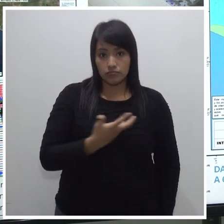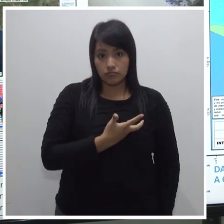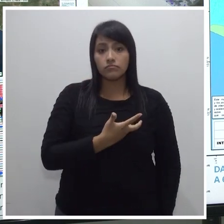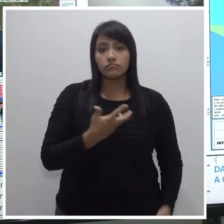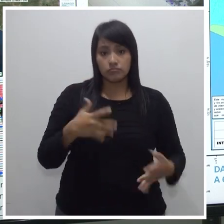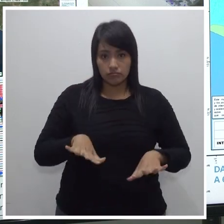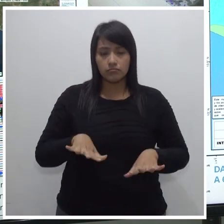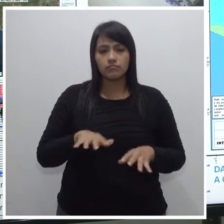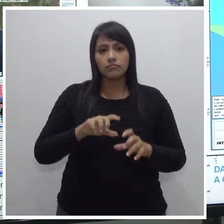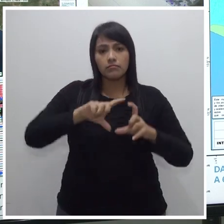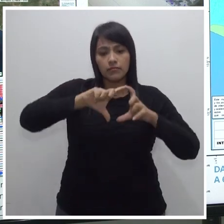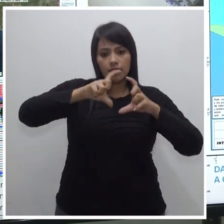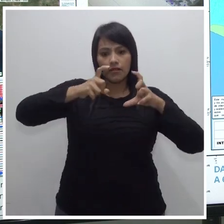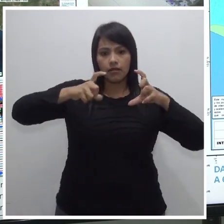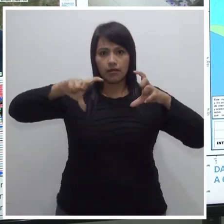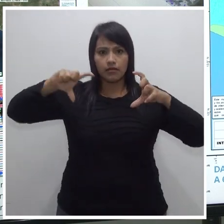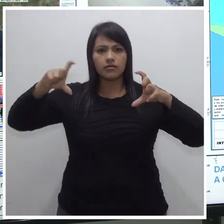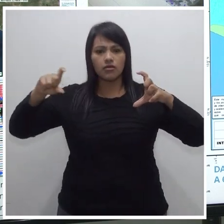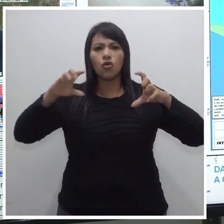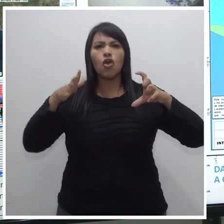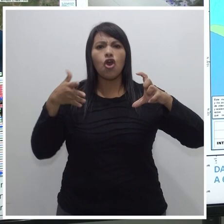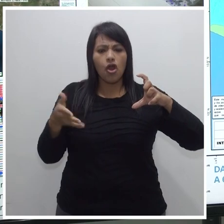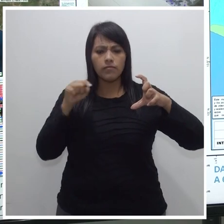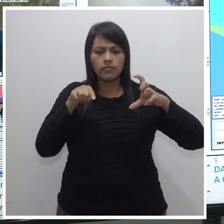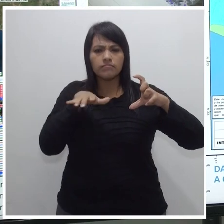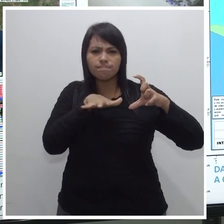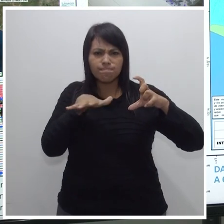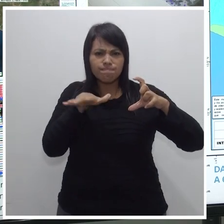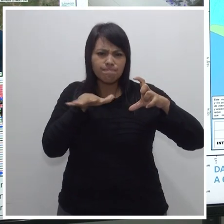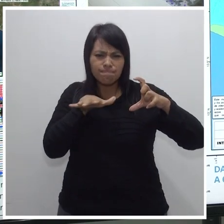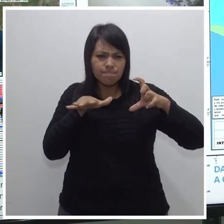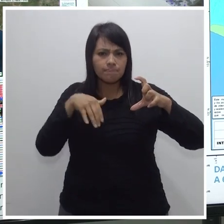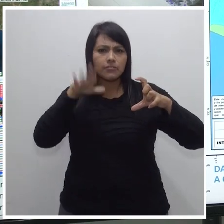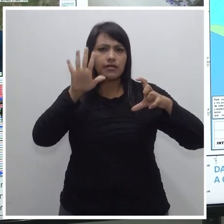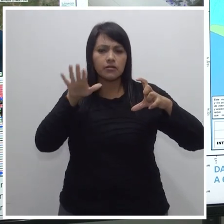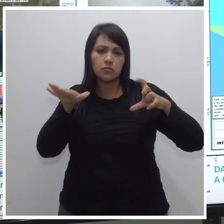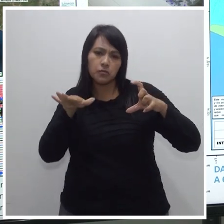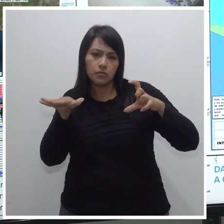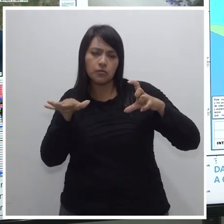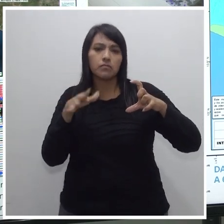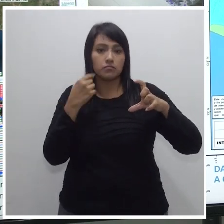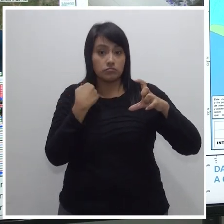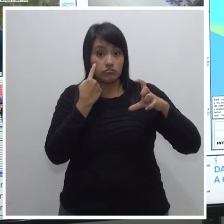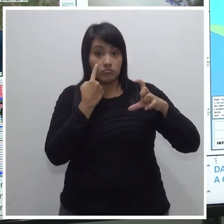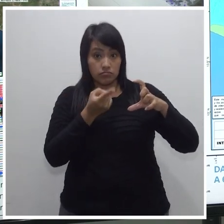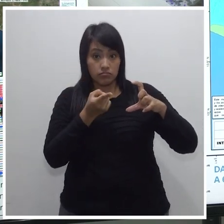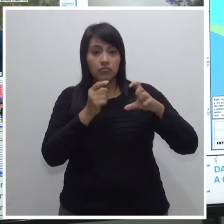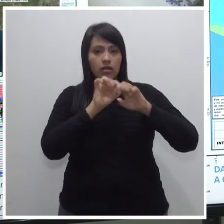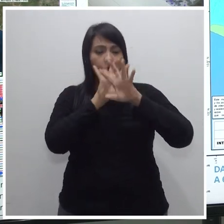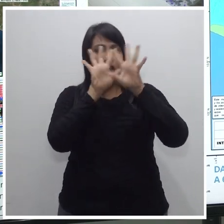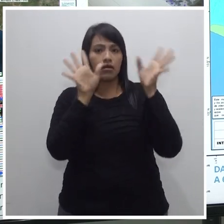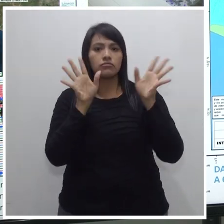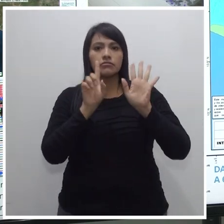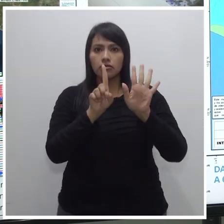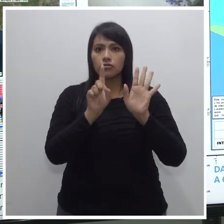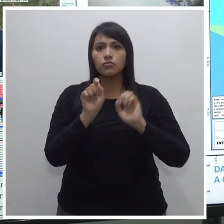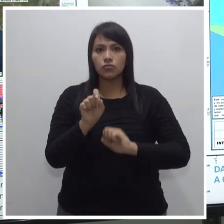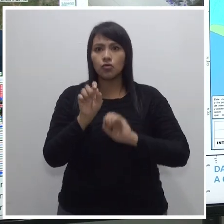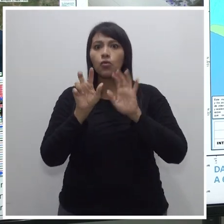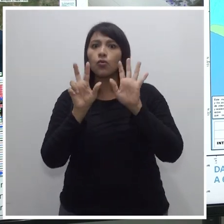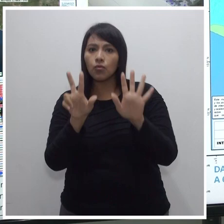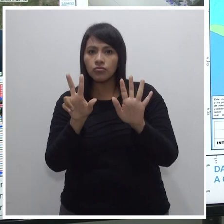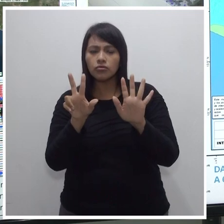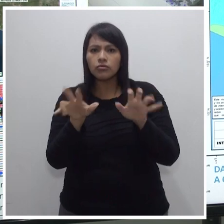mapa de intensidad instrumental y ustedes pueden ver acá que si bien la magnitud fue de 6.8, la